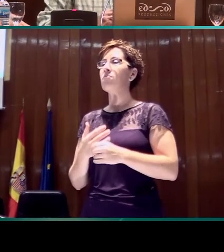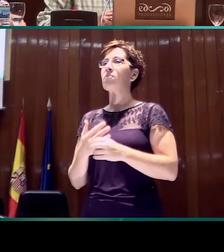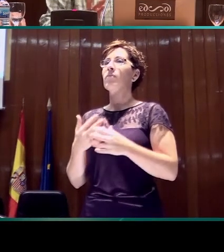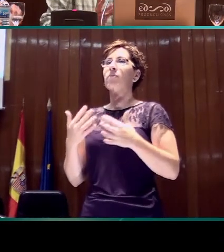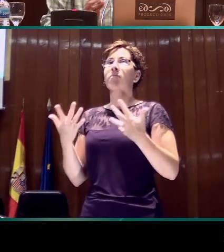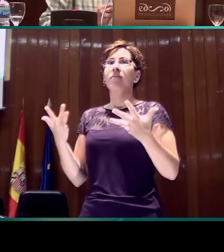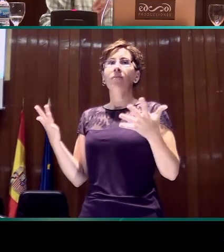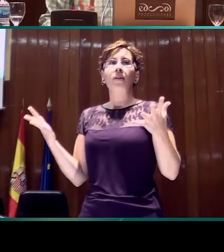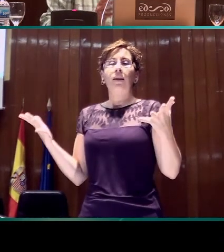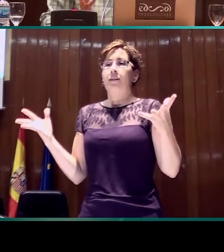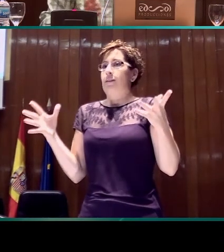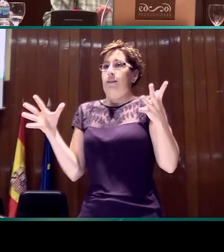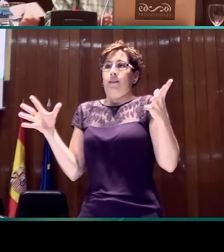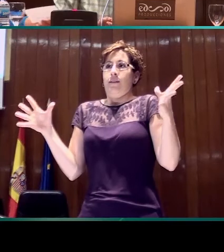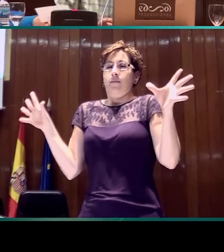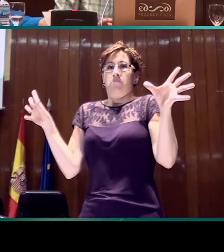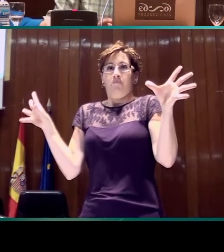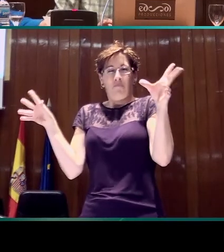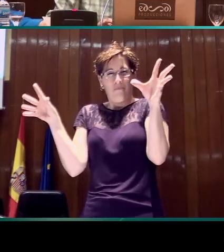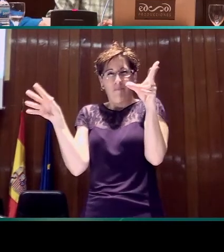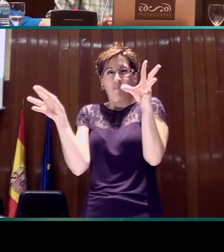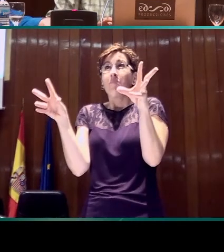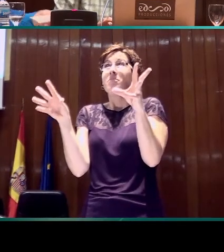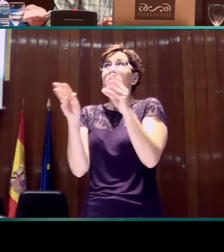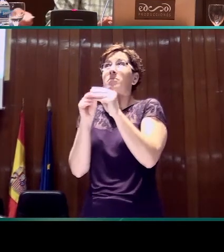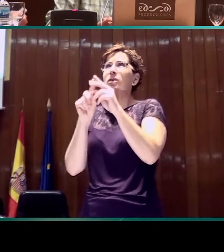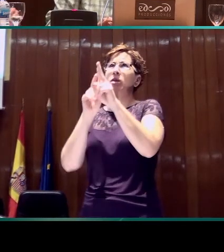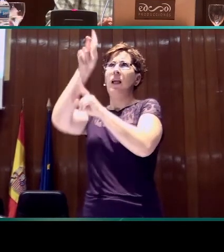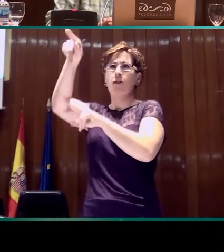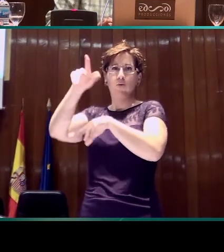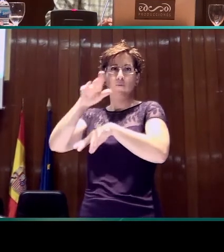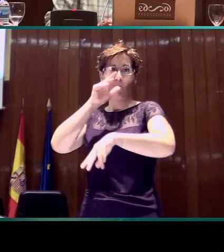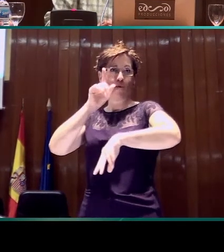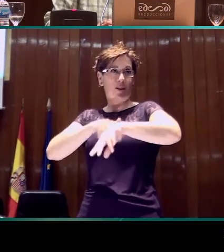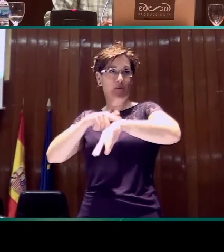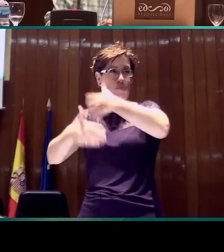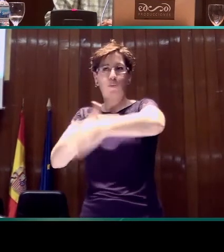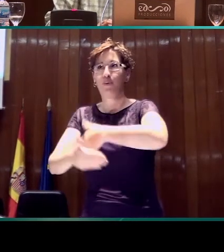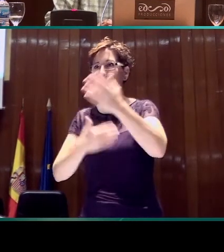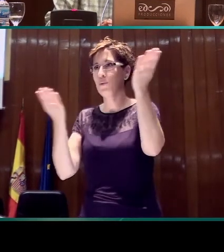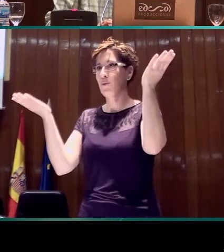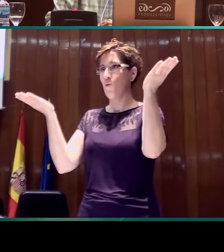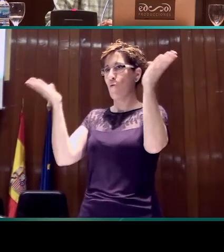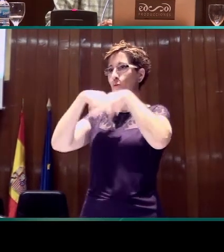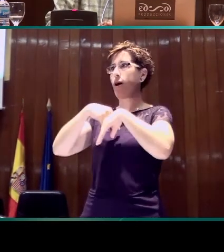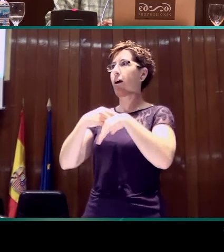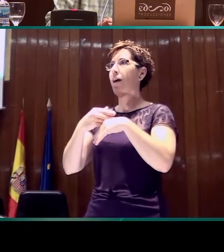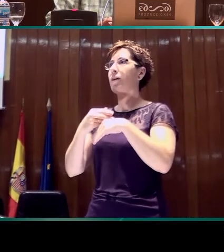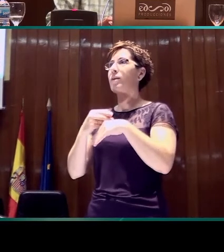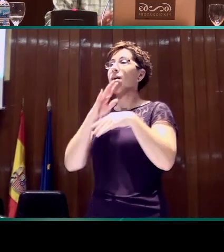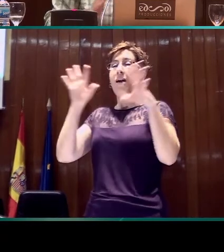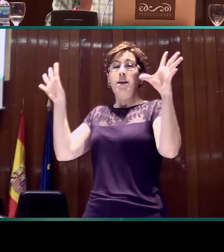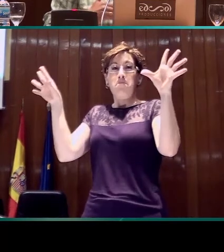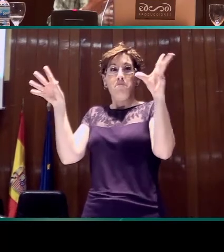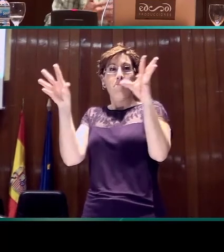una pequeña recapitulación, me la voy a saltar, sí, porque queda un minutín y para cumplir es simplemente recapitular de lo que ya hemos hablado.